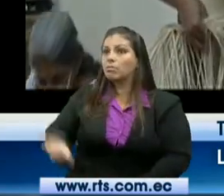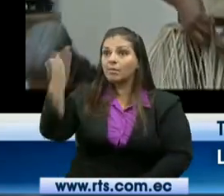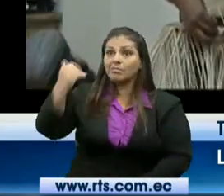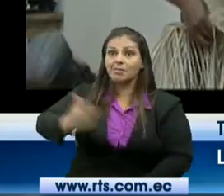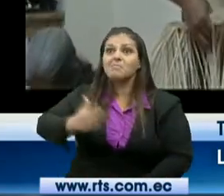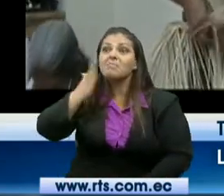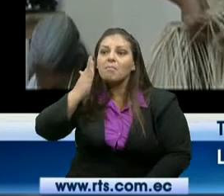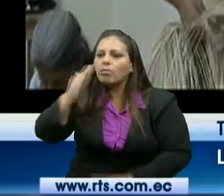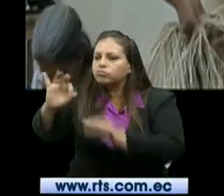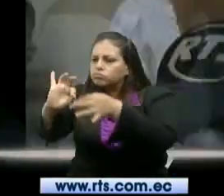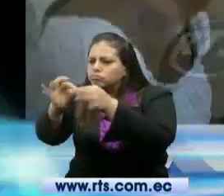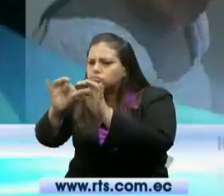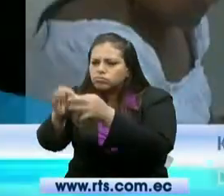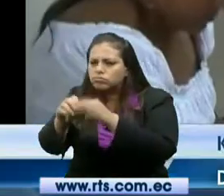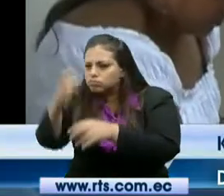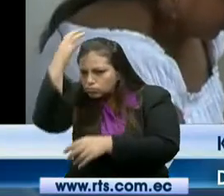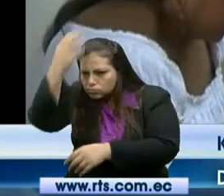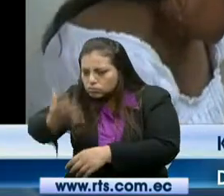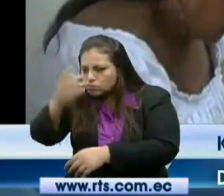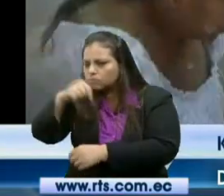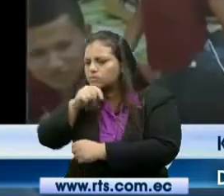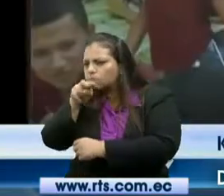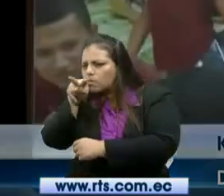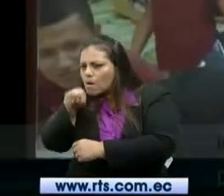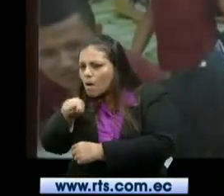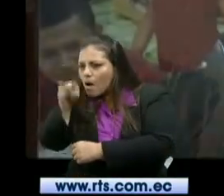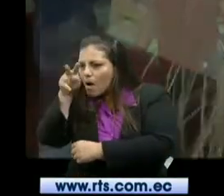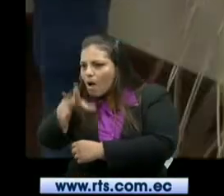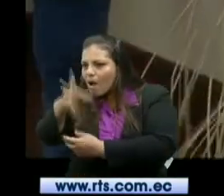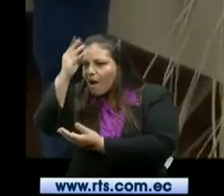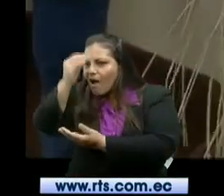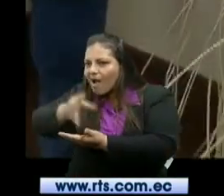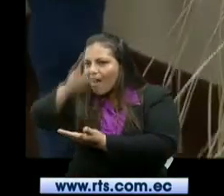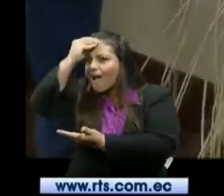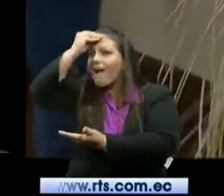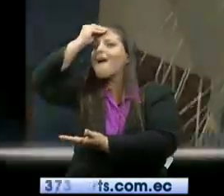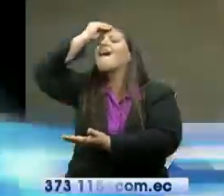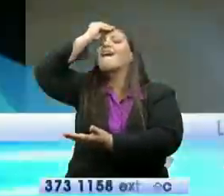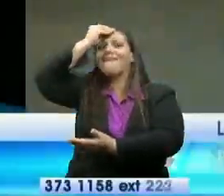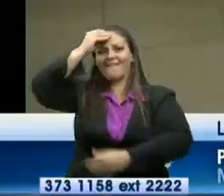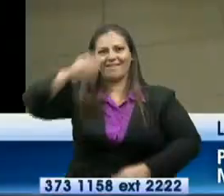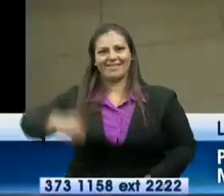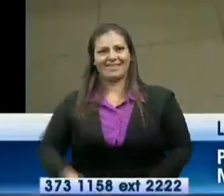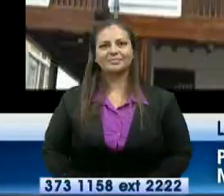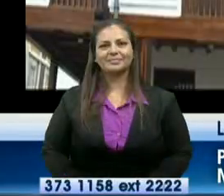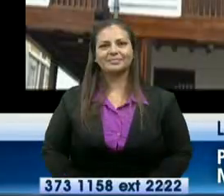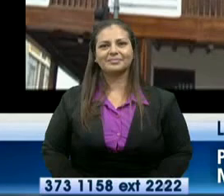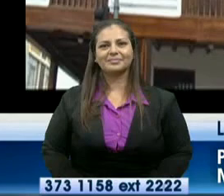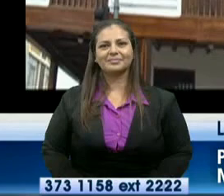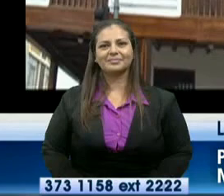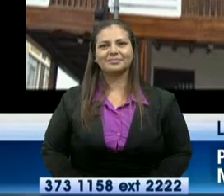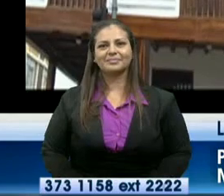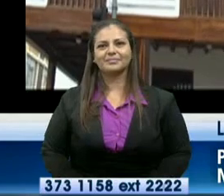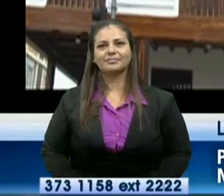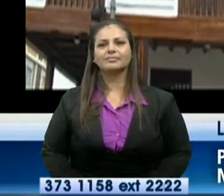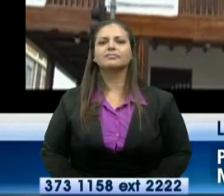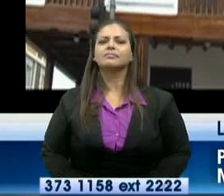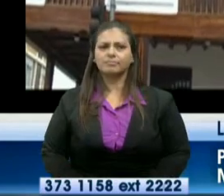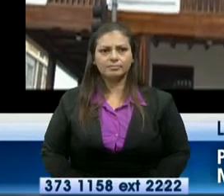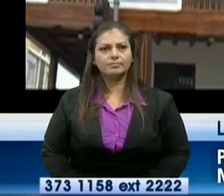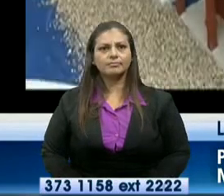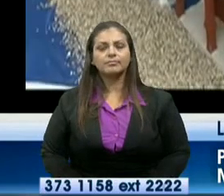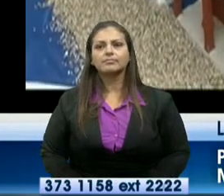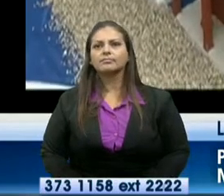aprendí a tejer yo. Varios talleres artesanales enseñan a elaborar prendas y artículos con diferentes... La visita a tres